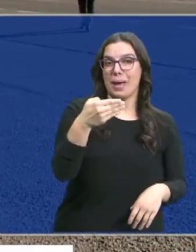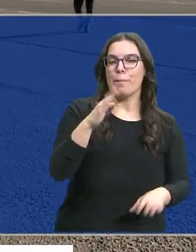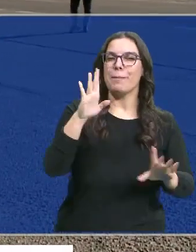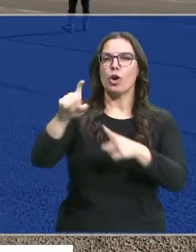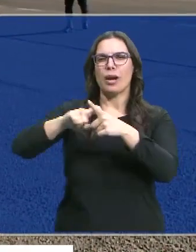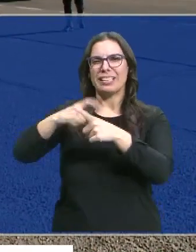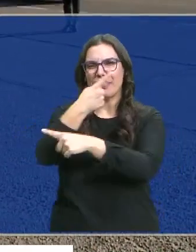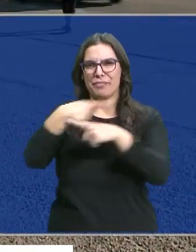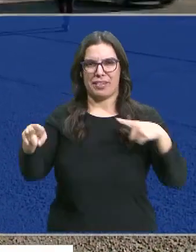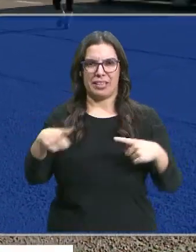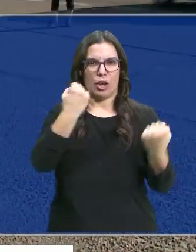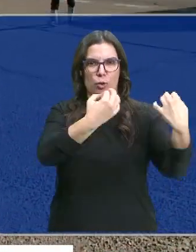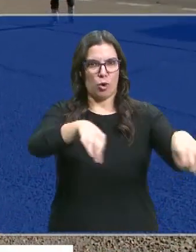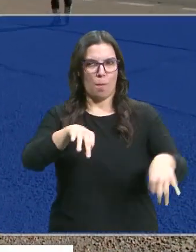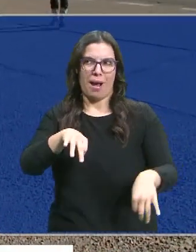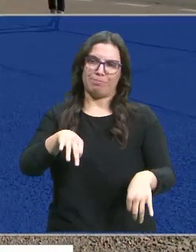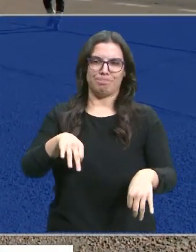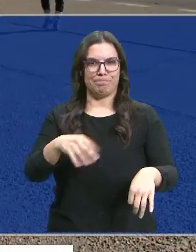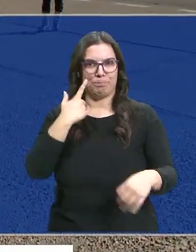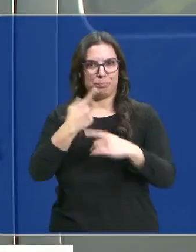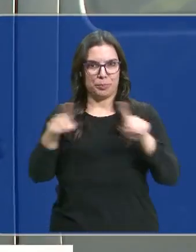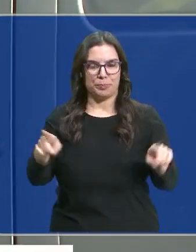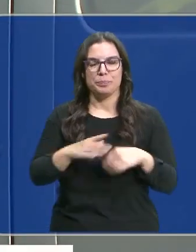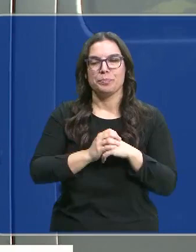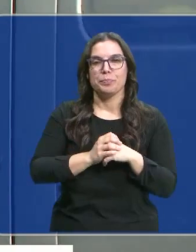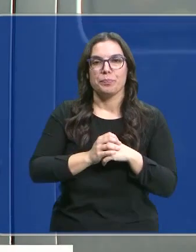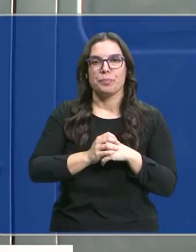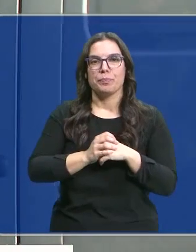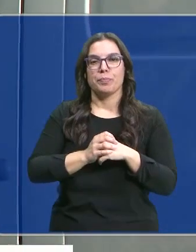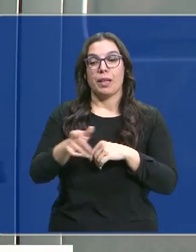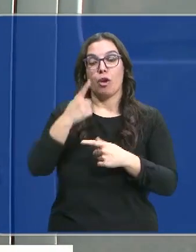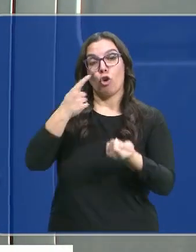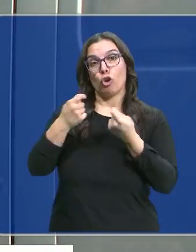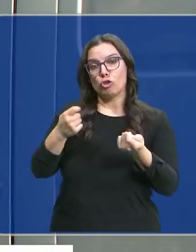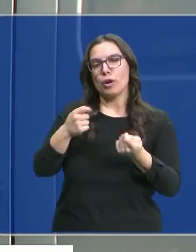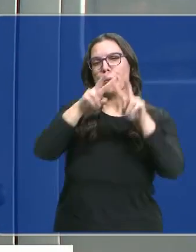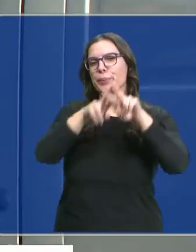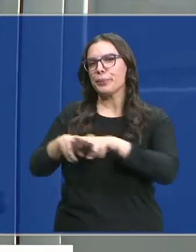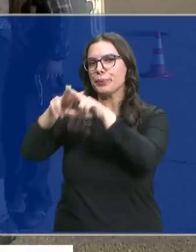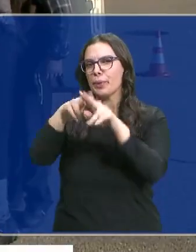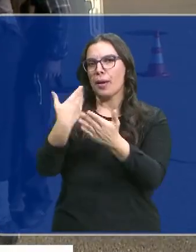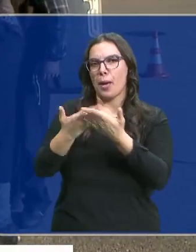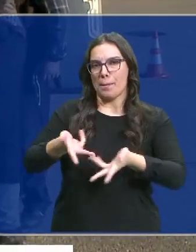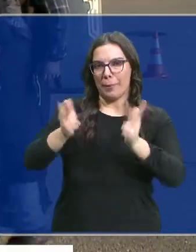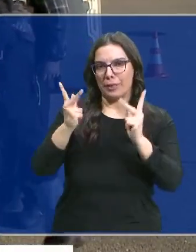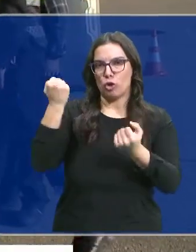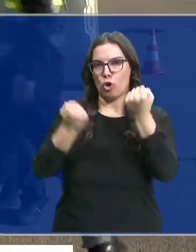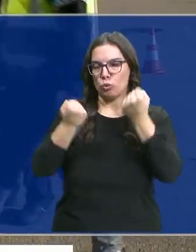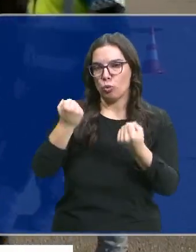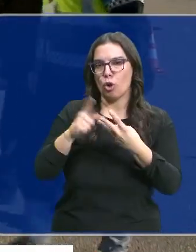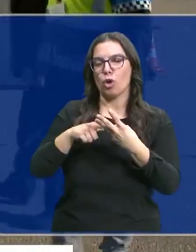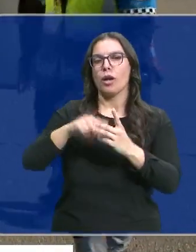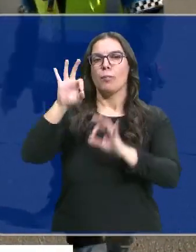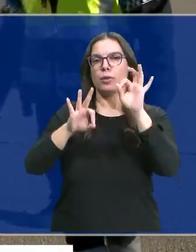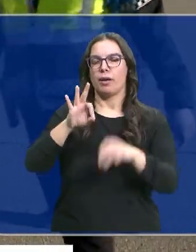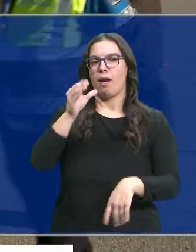características muy distintas a las del turismo convencional. En este tipo de controles revisan los permisos de conducción y la tasa